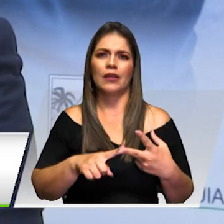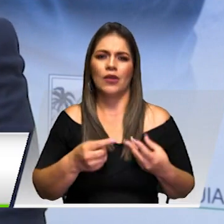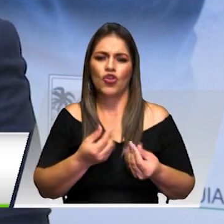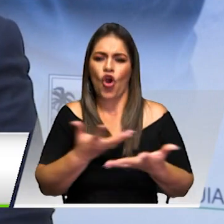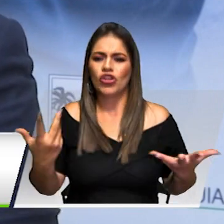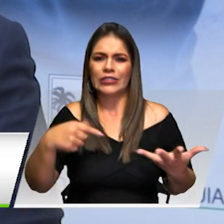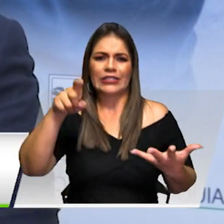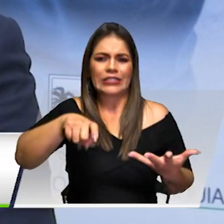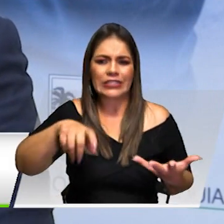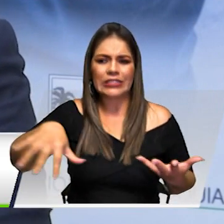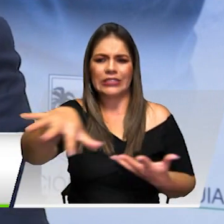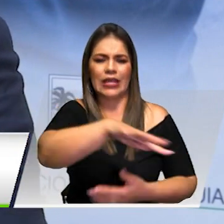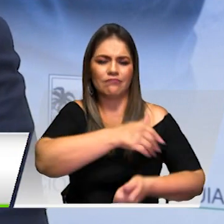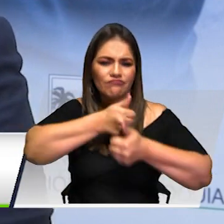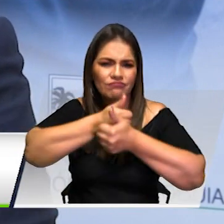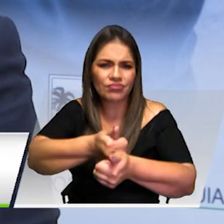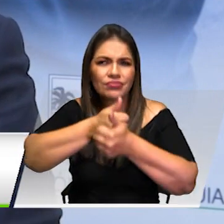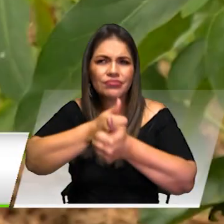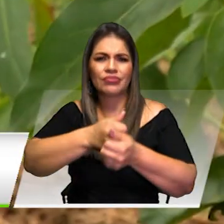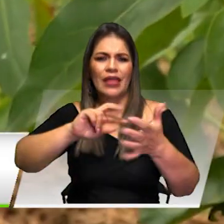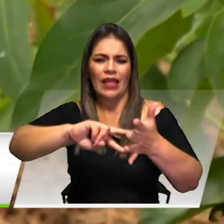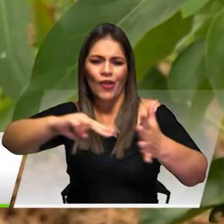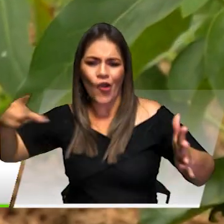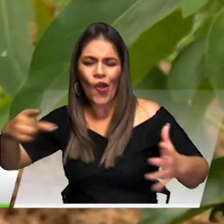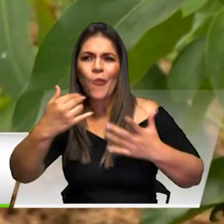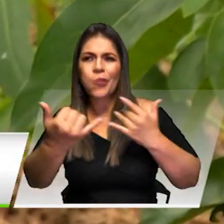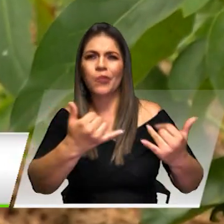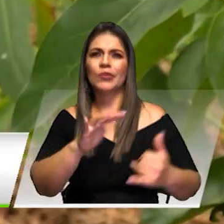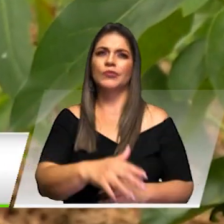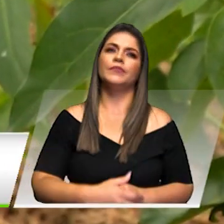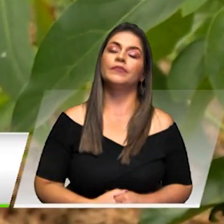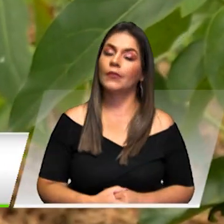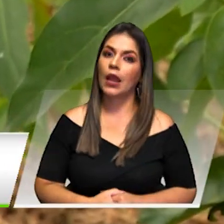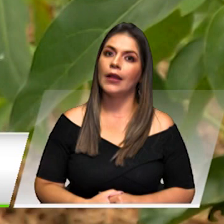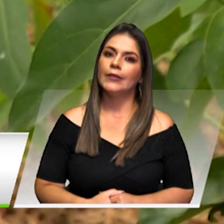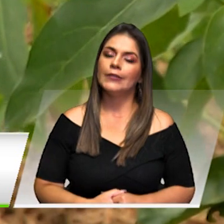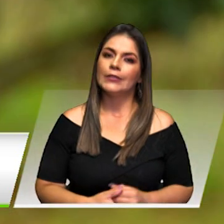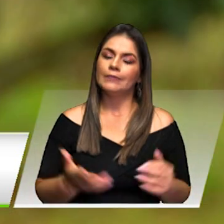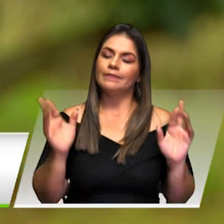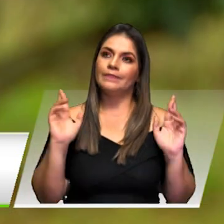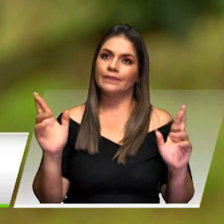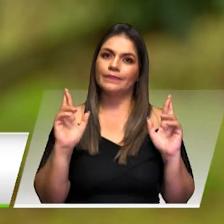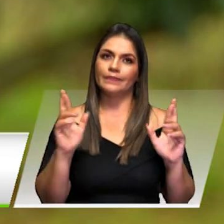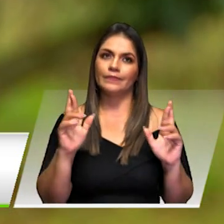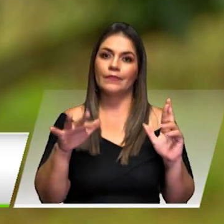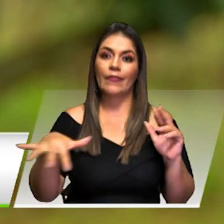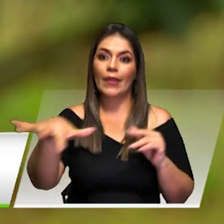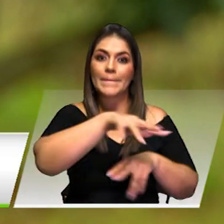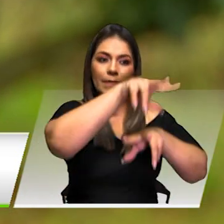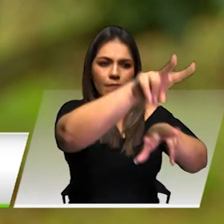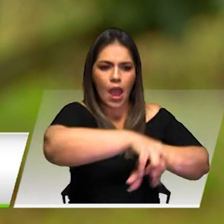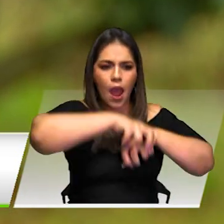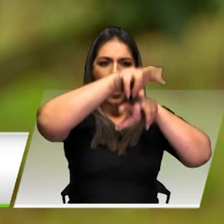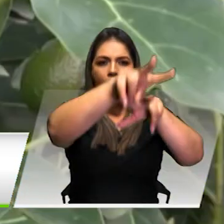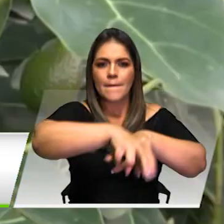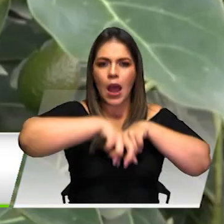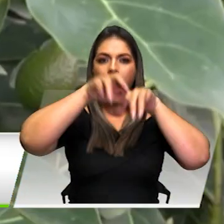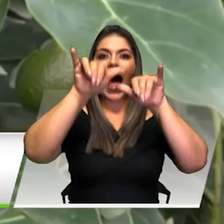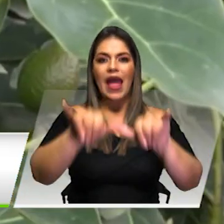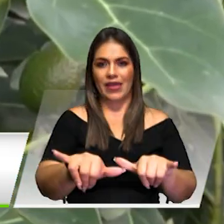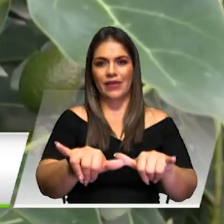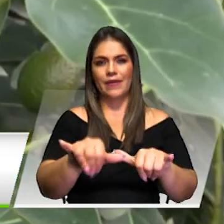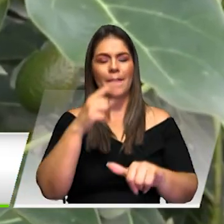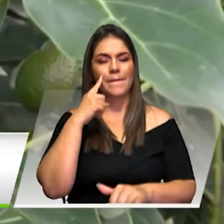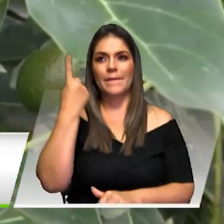cualificación y de capacidades y de tecnología. Se pretende que la primera opción para los labriegos sea vivir en el campo y no la última